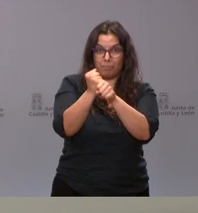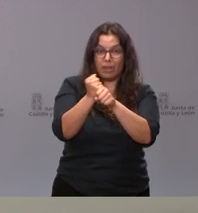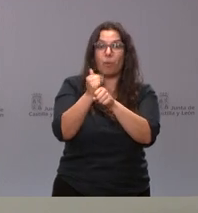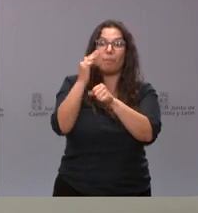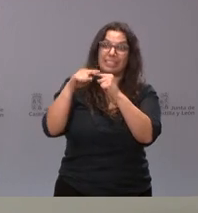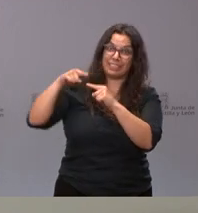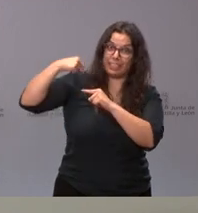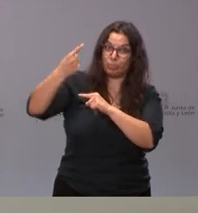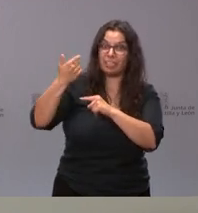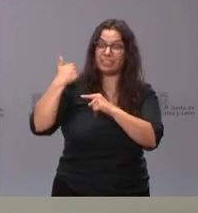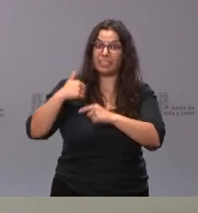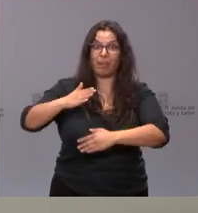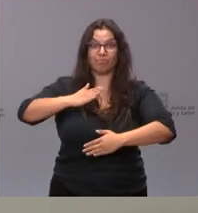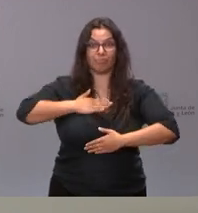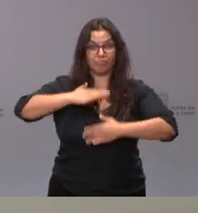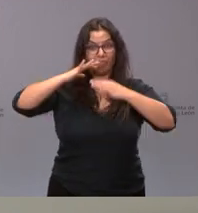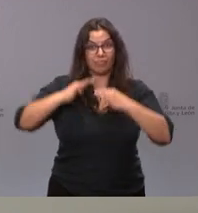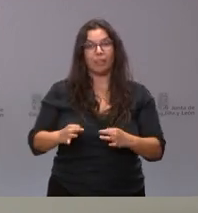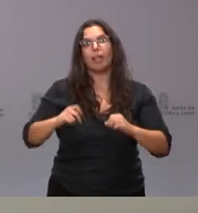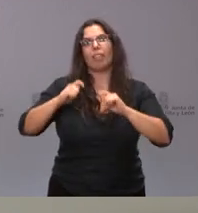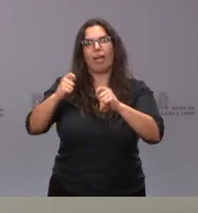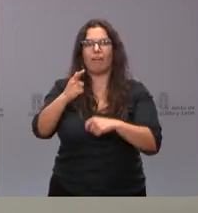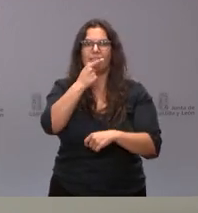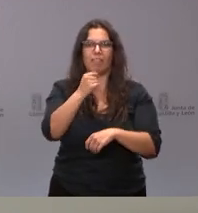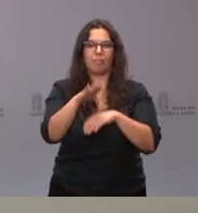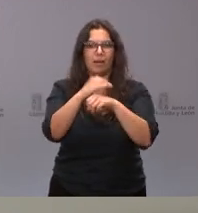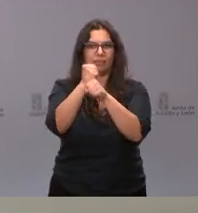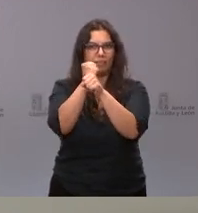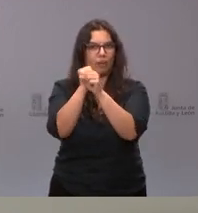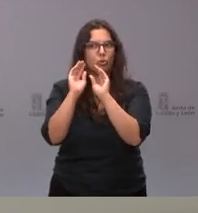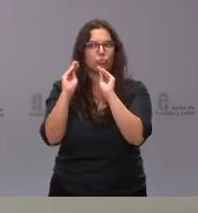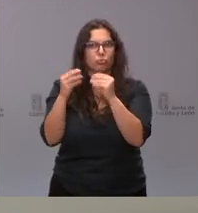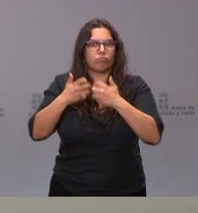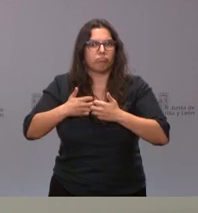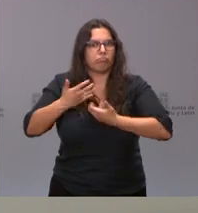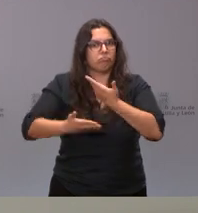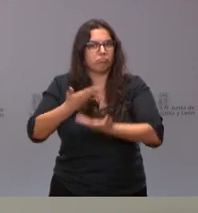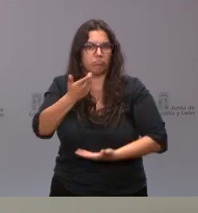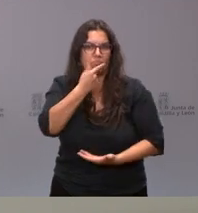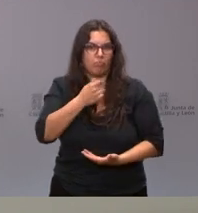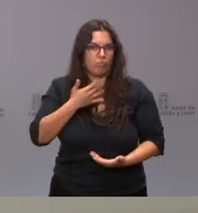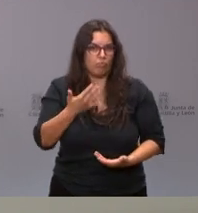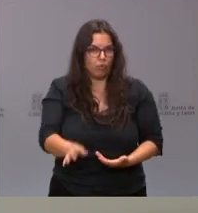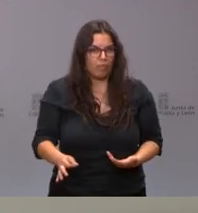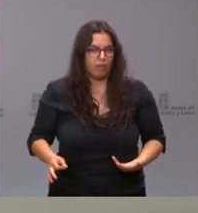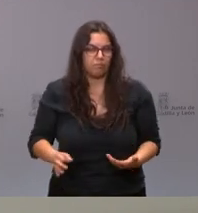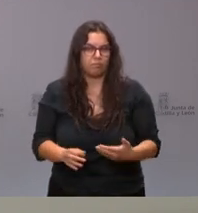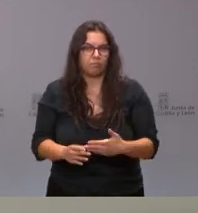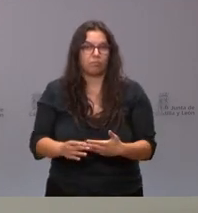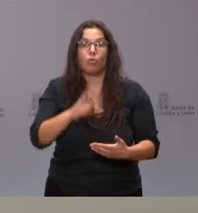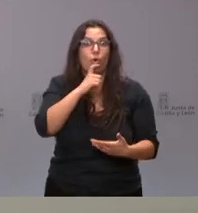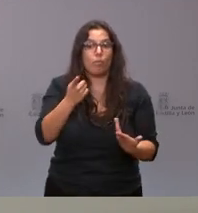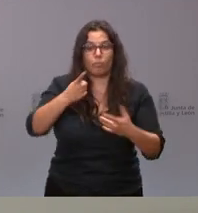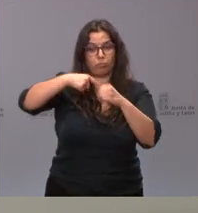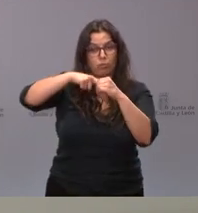sino luego, a su vez, facilitar el desempeño de sus tareas una vez hayan aprobado el proceso selectivo, mediante